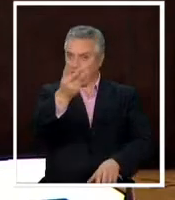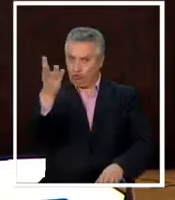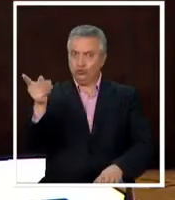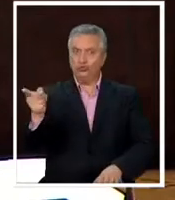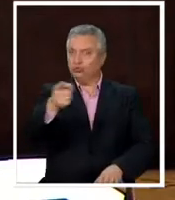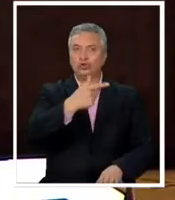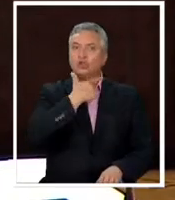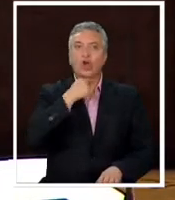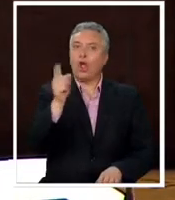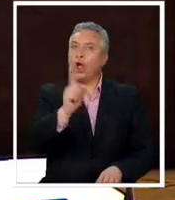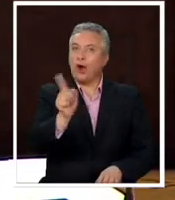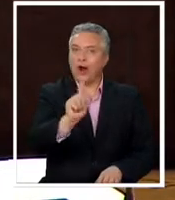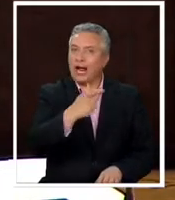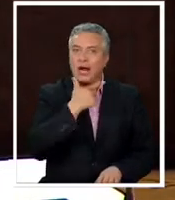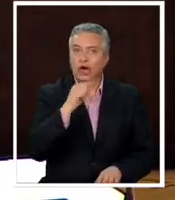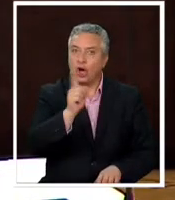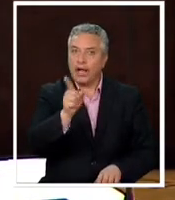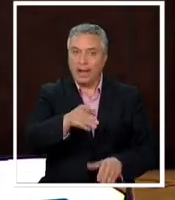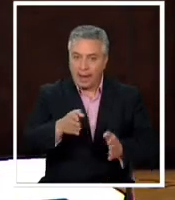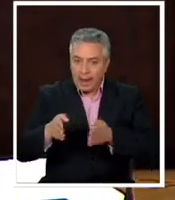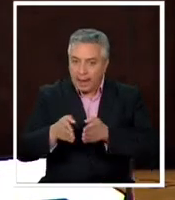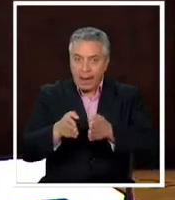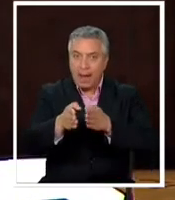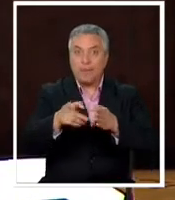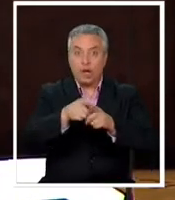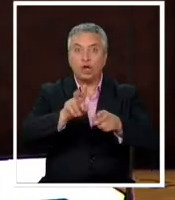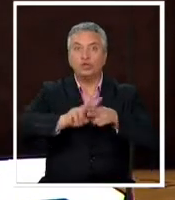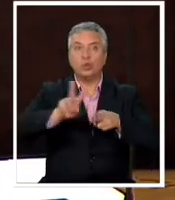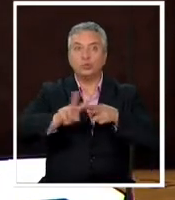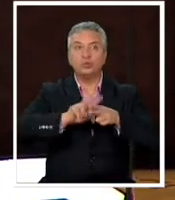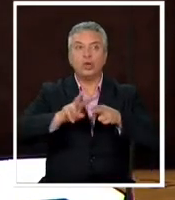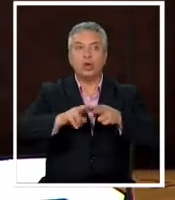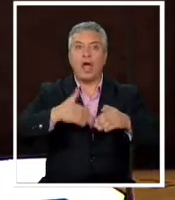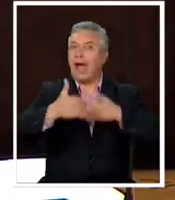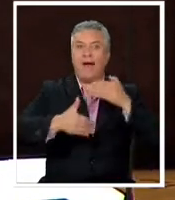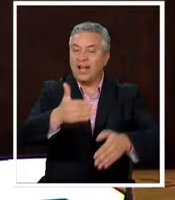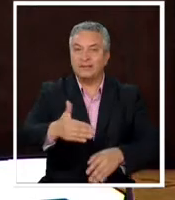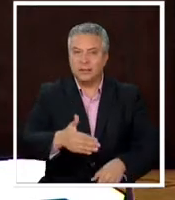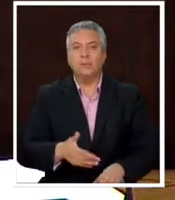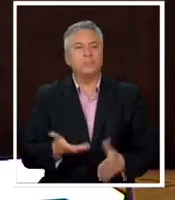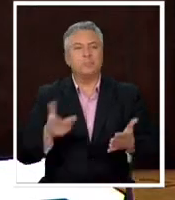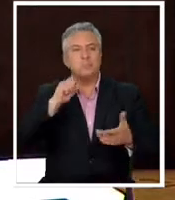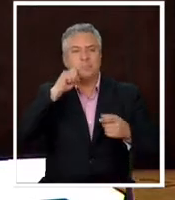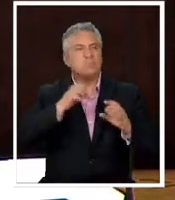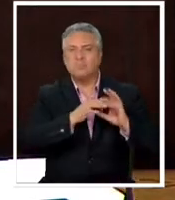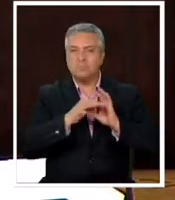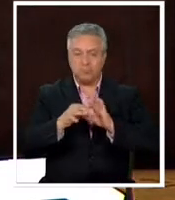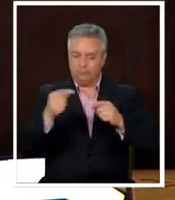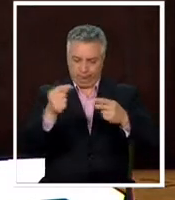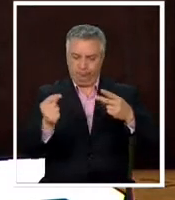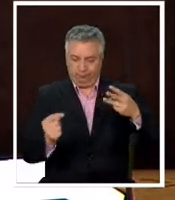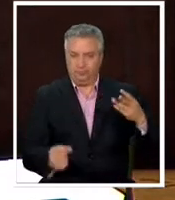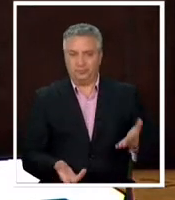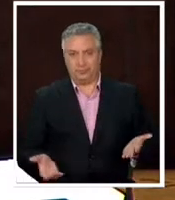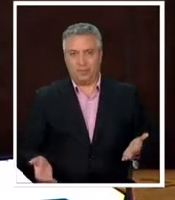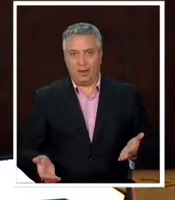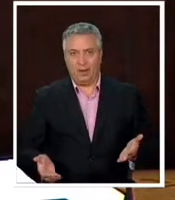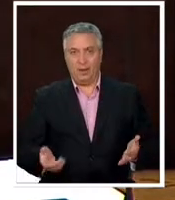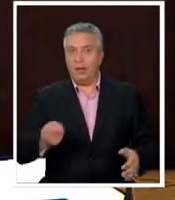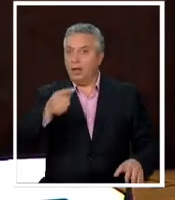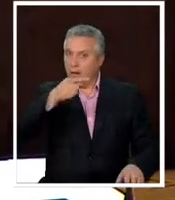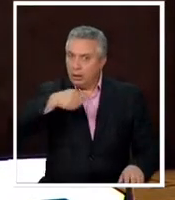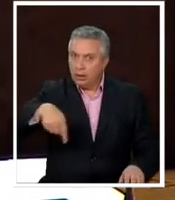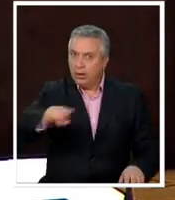que el camino a la solución avance por distintas razones no debemos